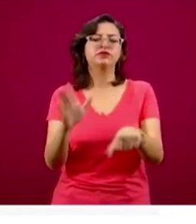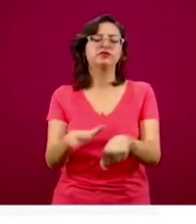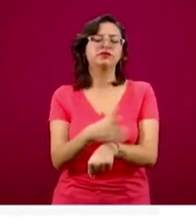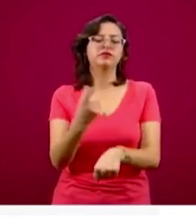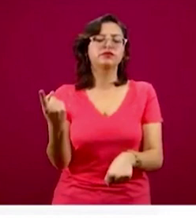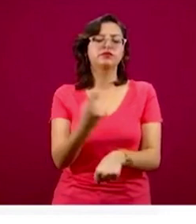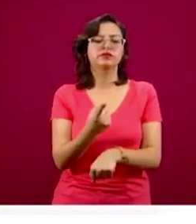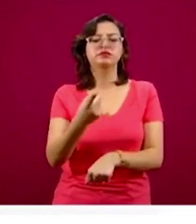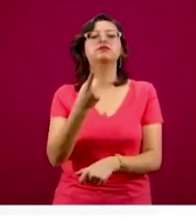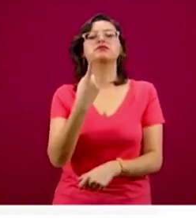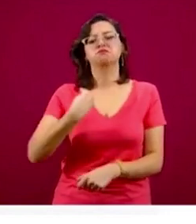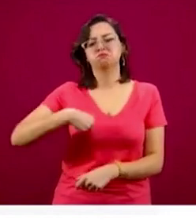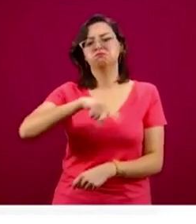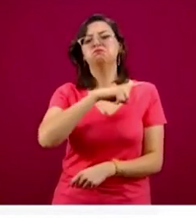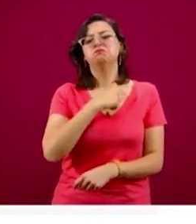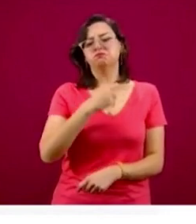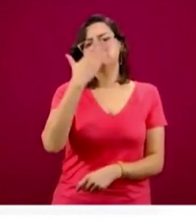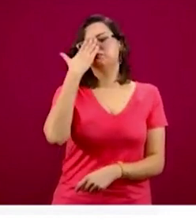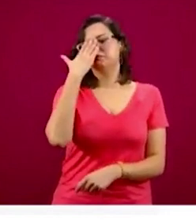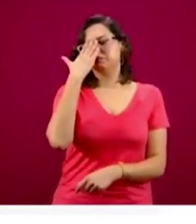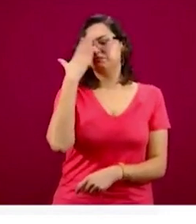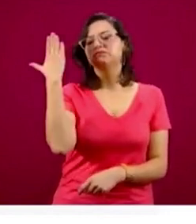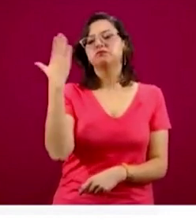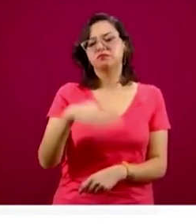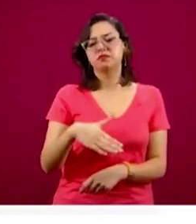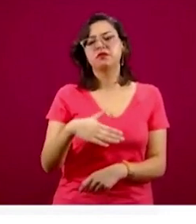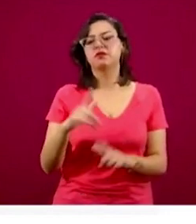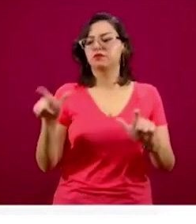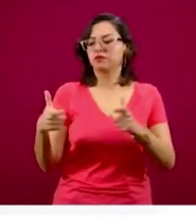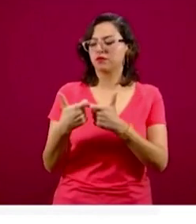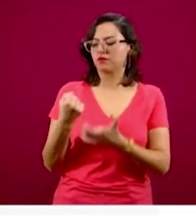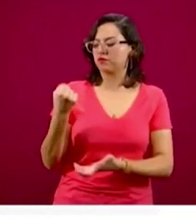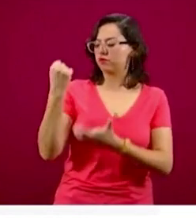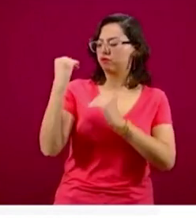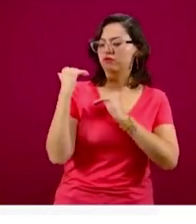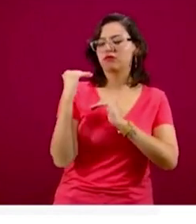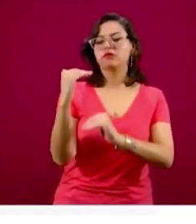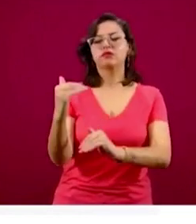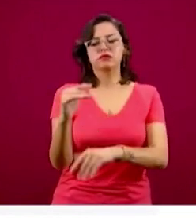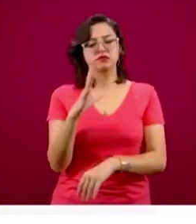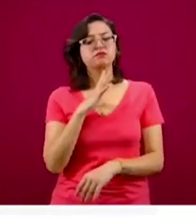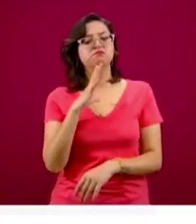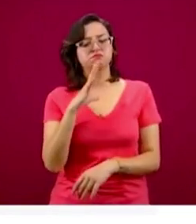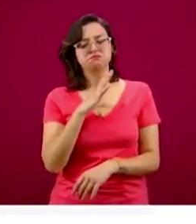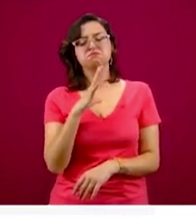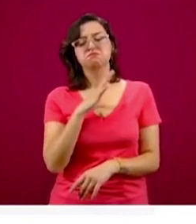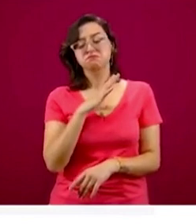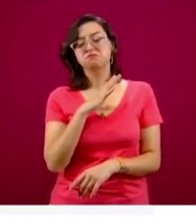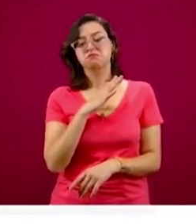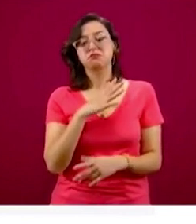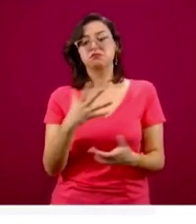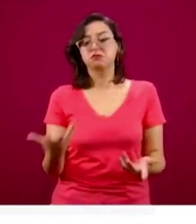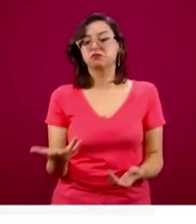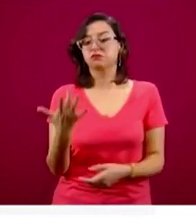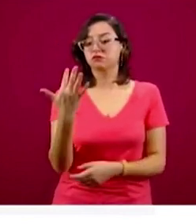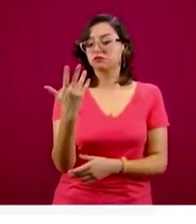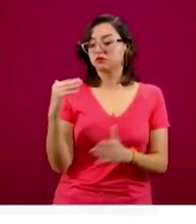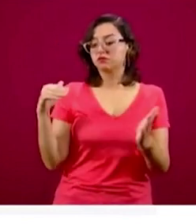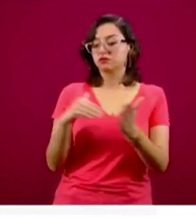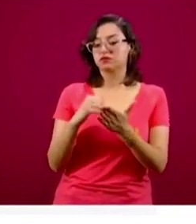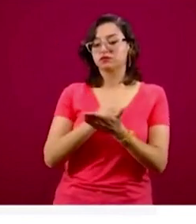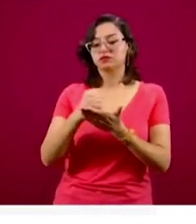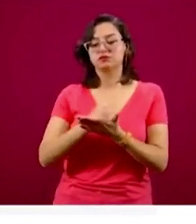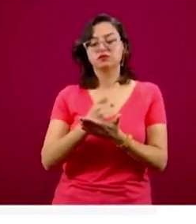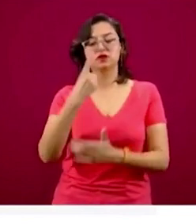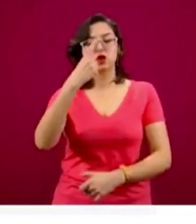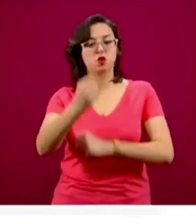Sabemos que tenemos límites, tenemos un límite, el fondo tiene sus recursos limitados, nosotros damos hasta 50 mil créditos por